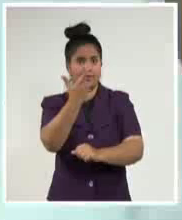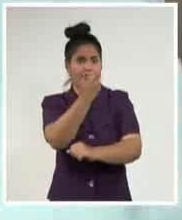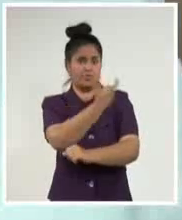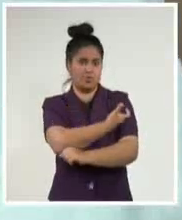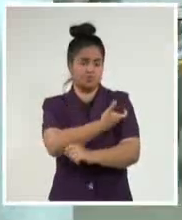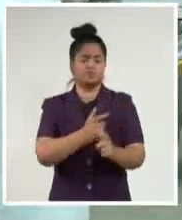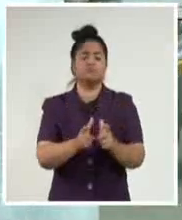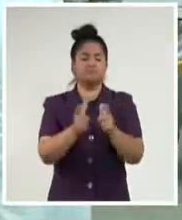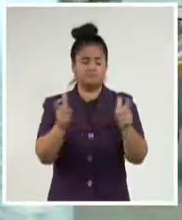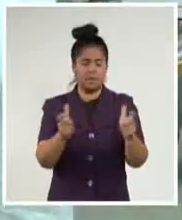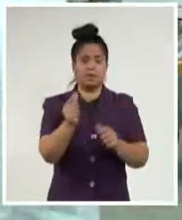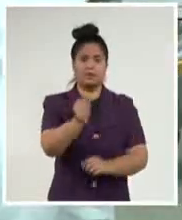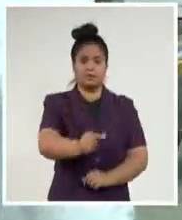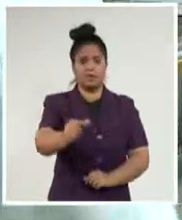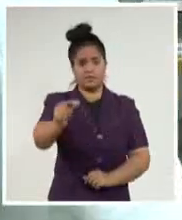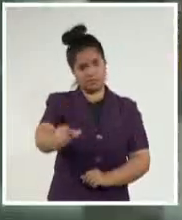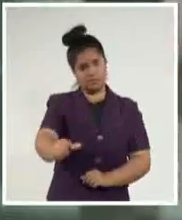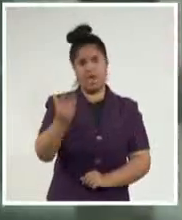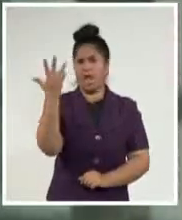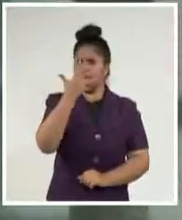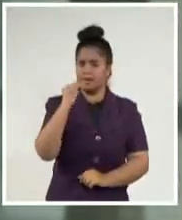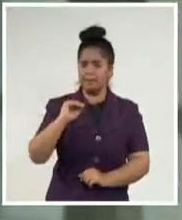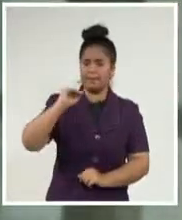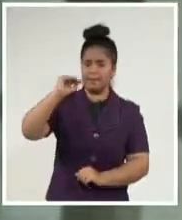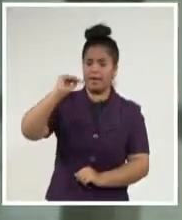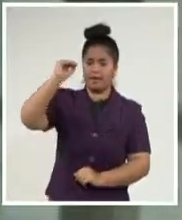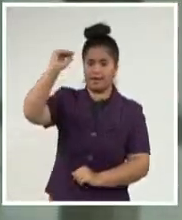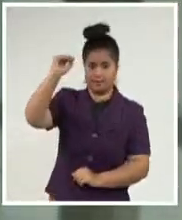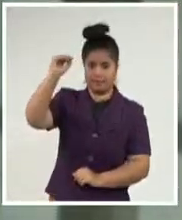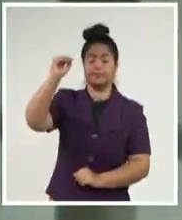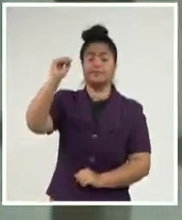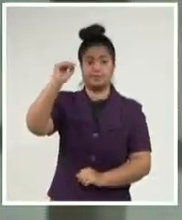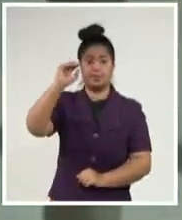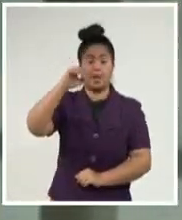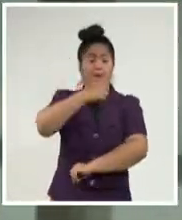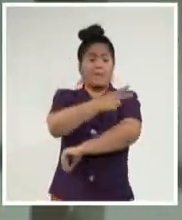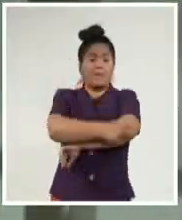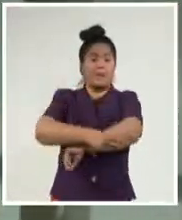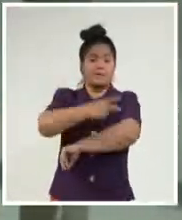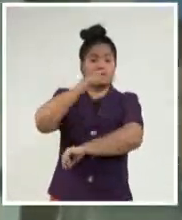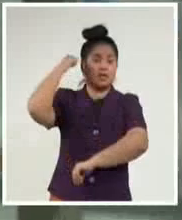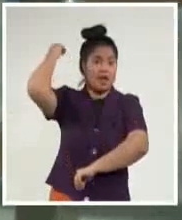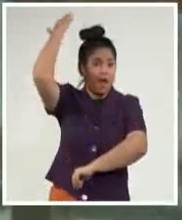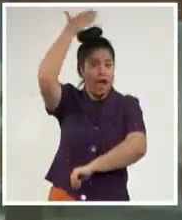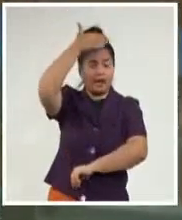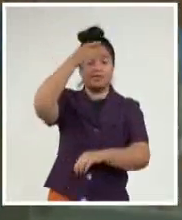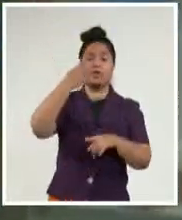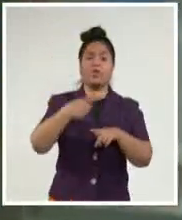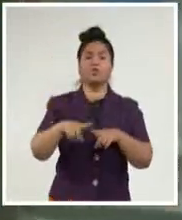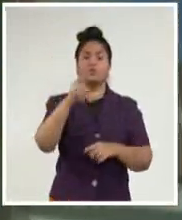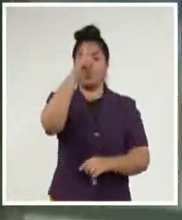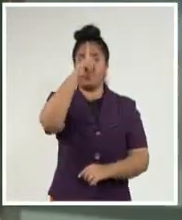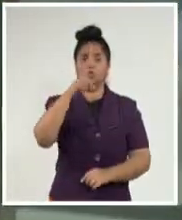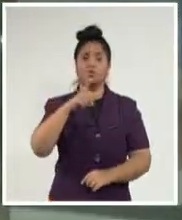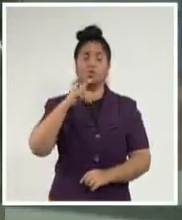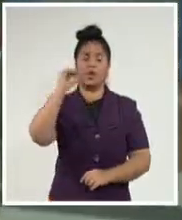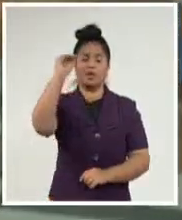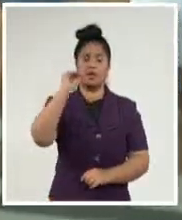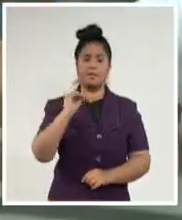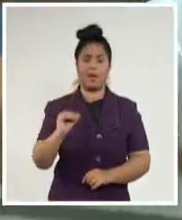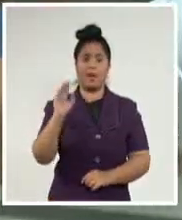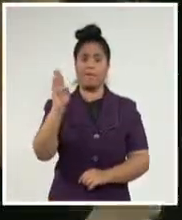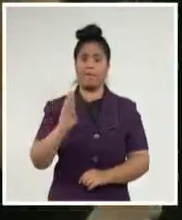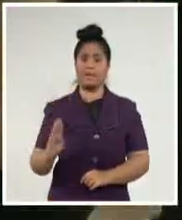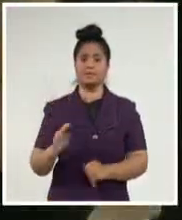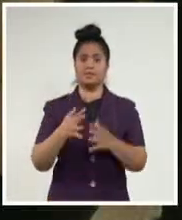-19. Solo superan a la nación caribeña los Emiratos Árabes Unidos y Portugal, mientras que le suceden Brasil y Estados Unidos en